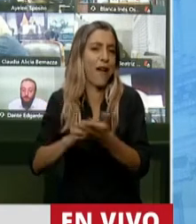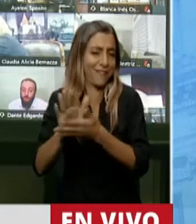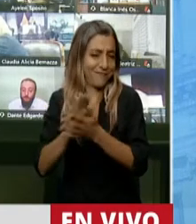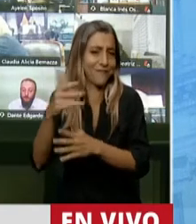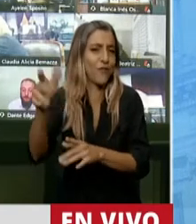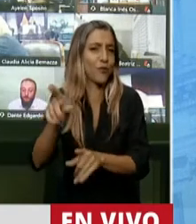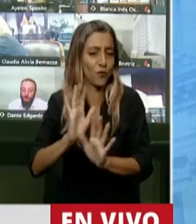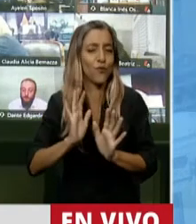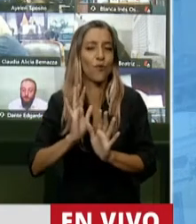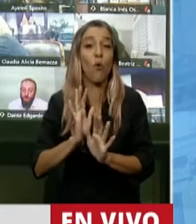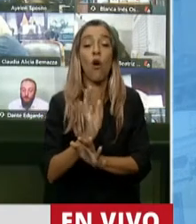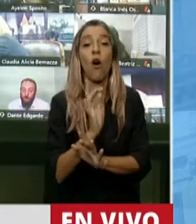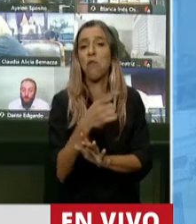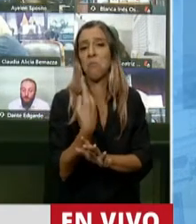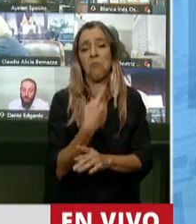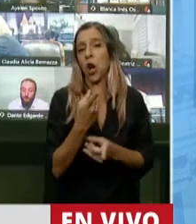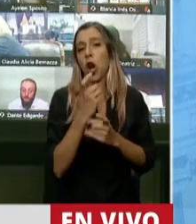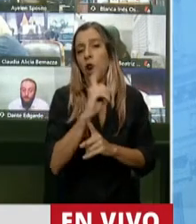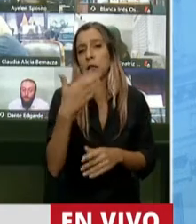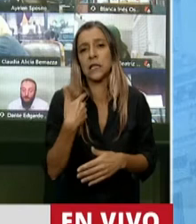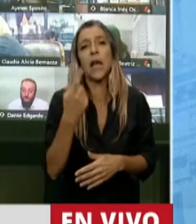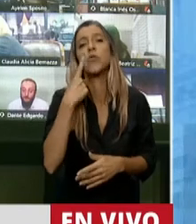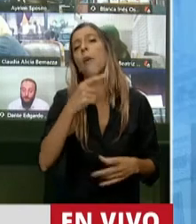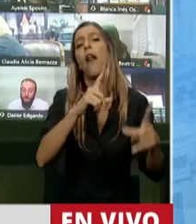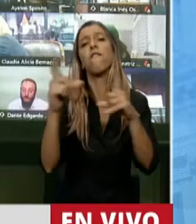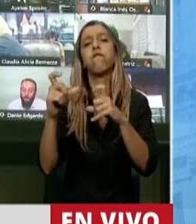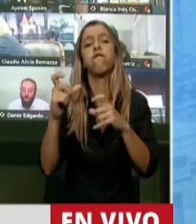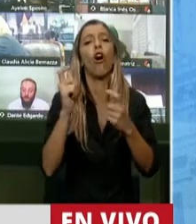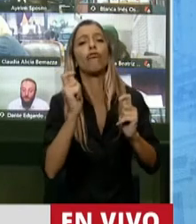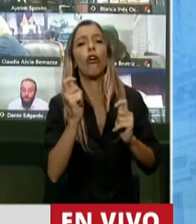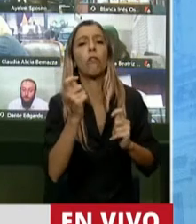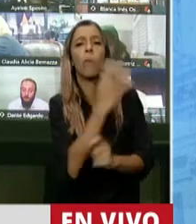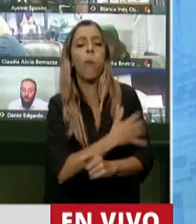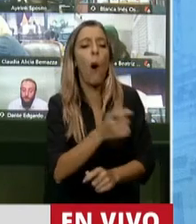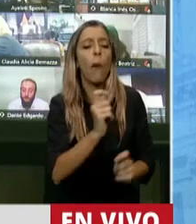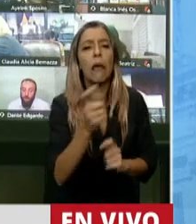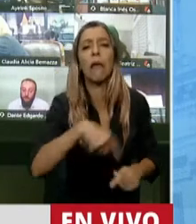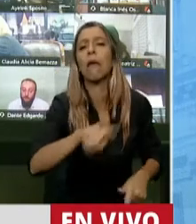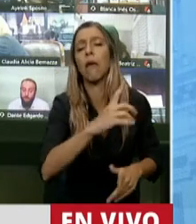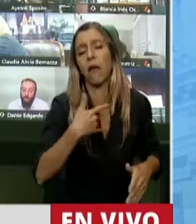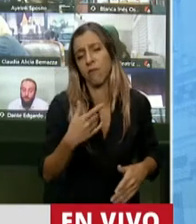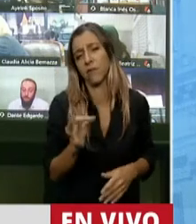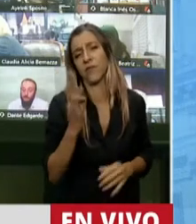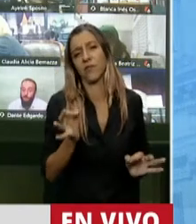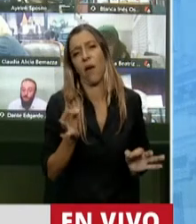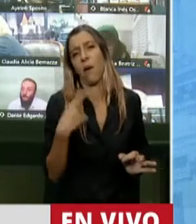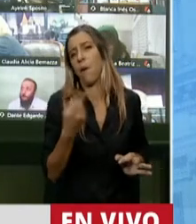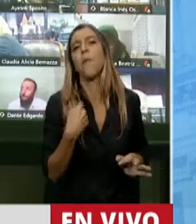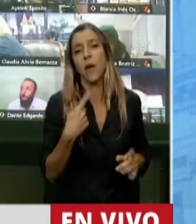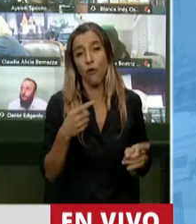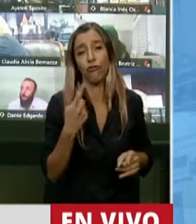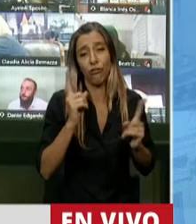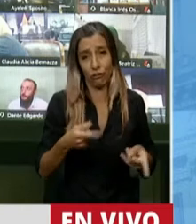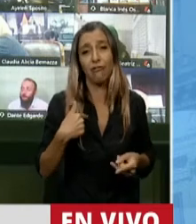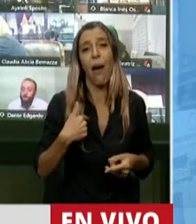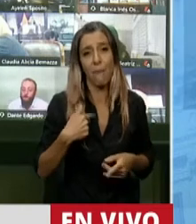en determinadas fotos quiénes son las personas pobres en la Argentina, porque las vimos, porque nosotros también somos militantes,